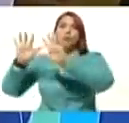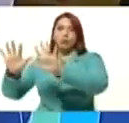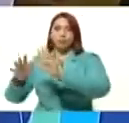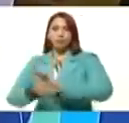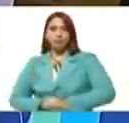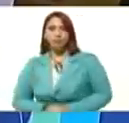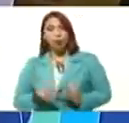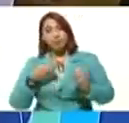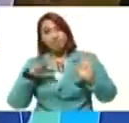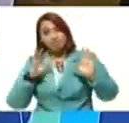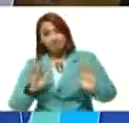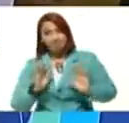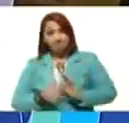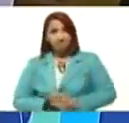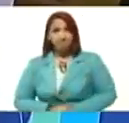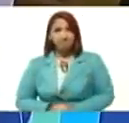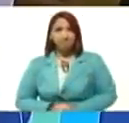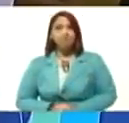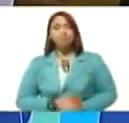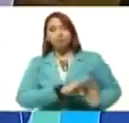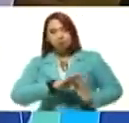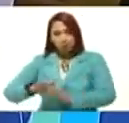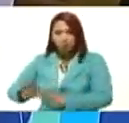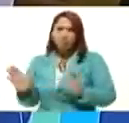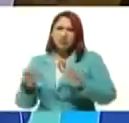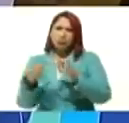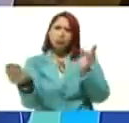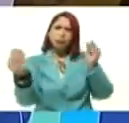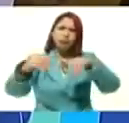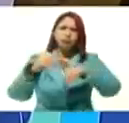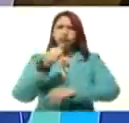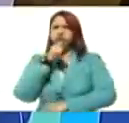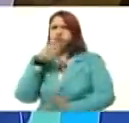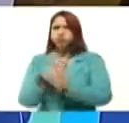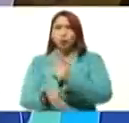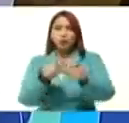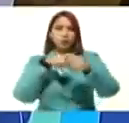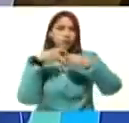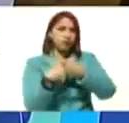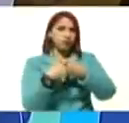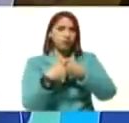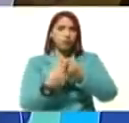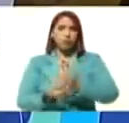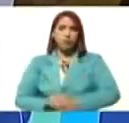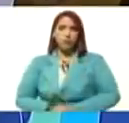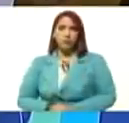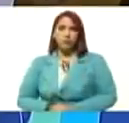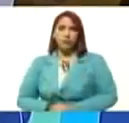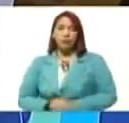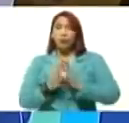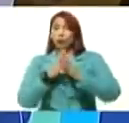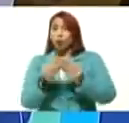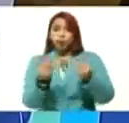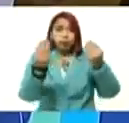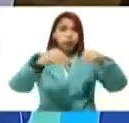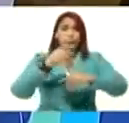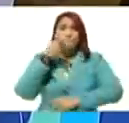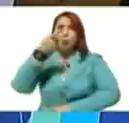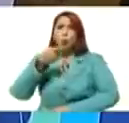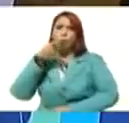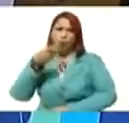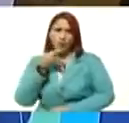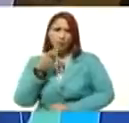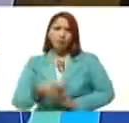Bueno, equipo de alianzas, gran polo patriótico, todas las alianzas políticas,